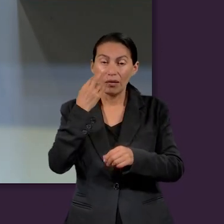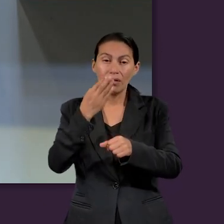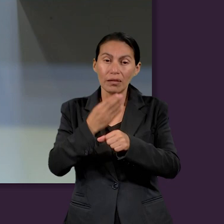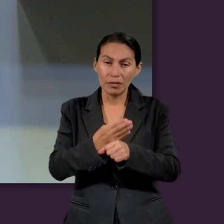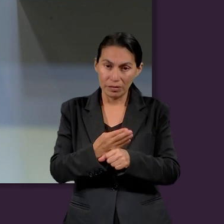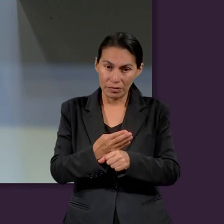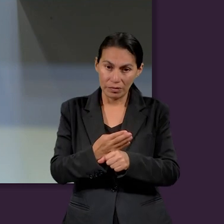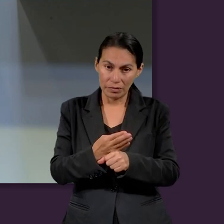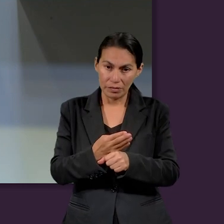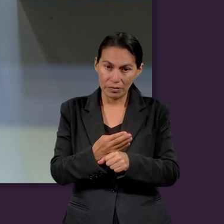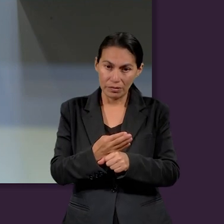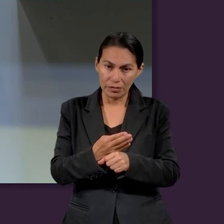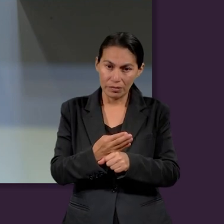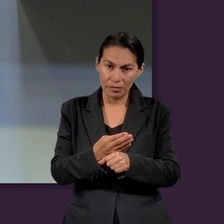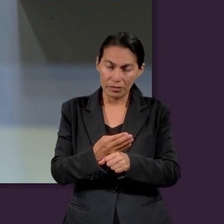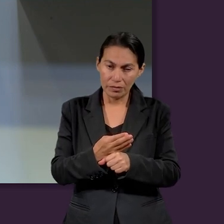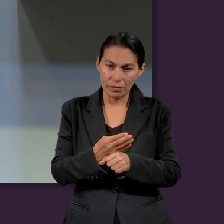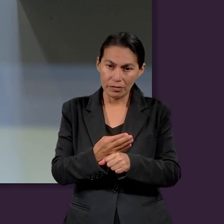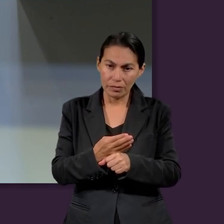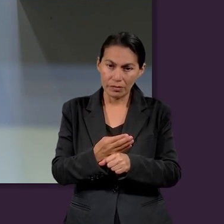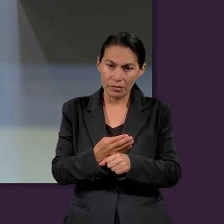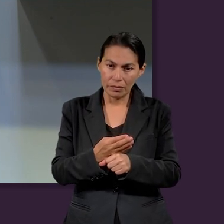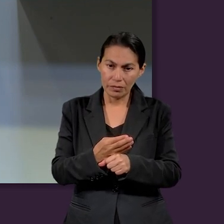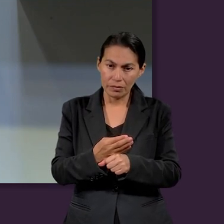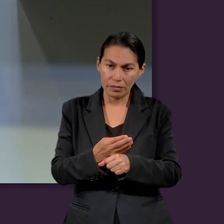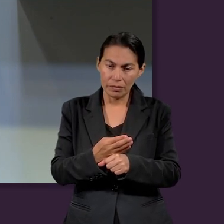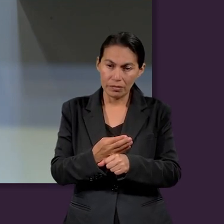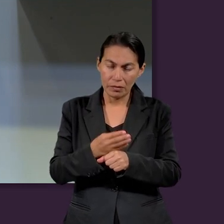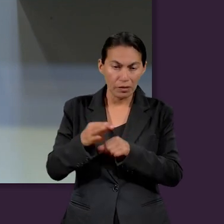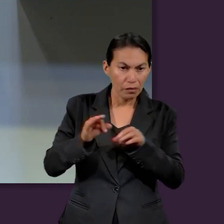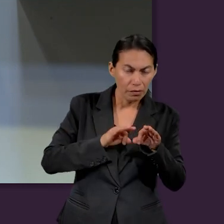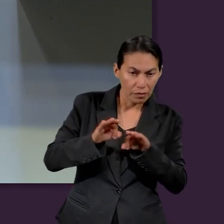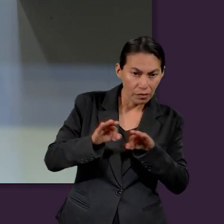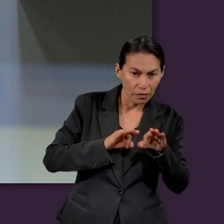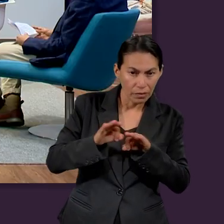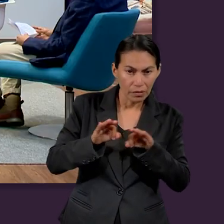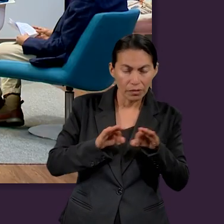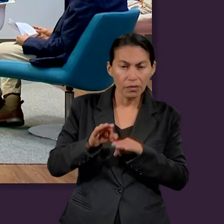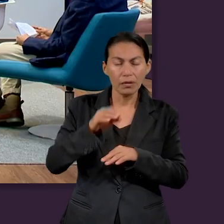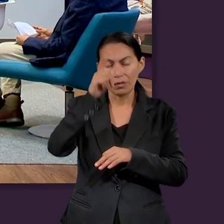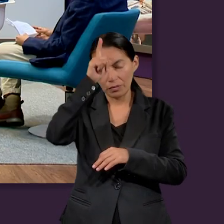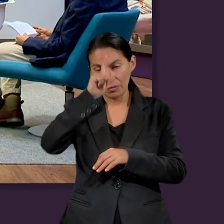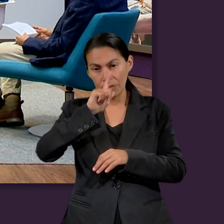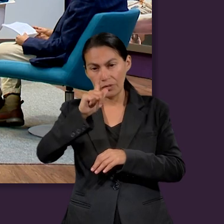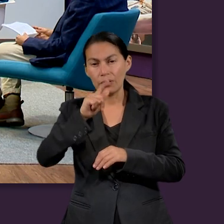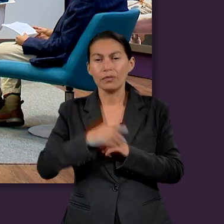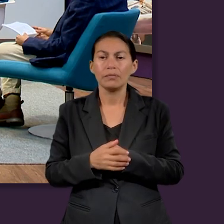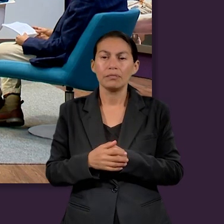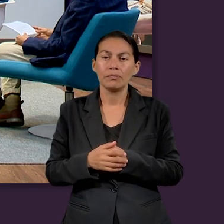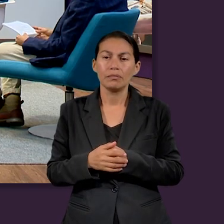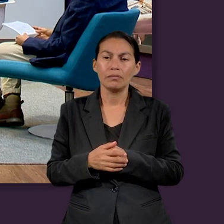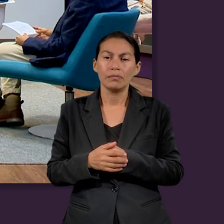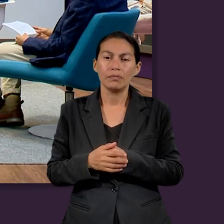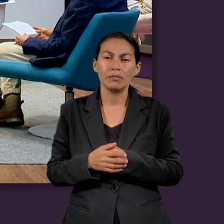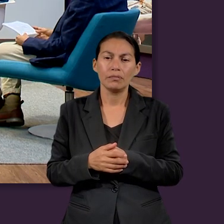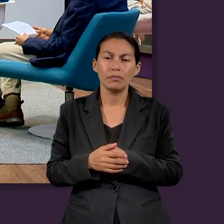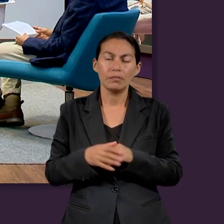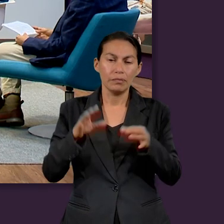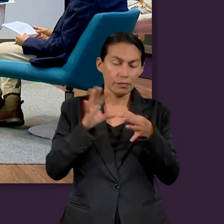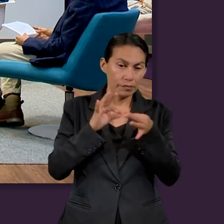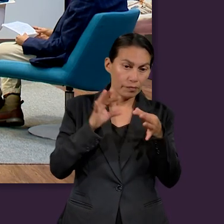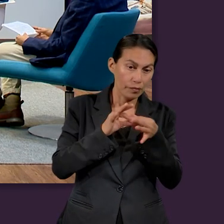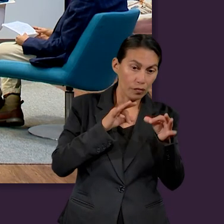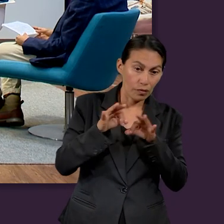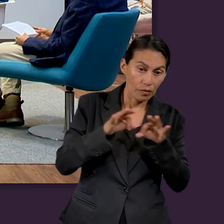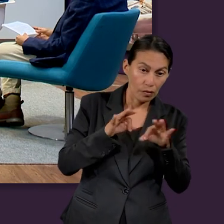de esta manera, bueno, entendemos, ¿no? Que el trabajo es una responsabilidad no solo en el